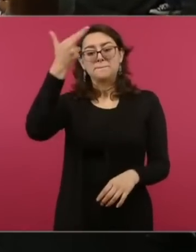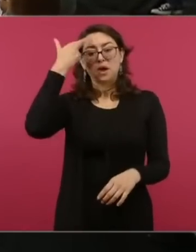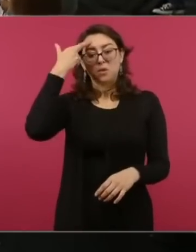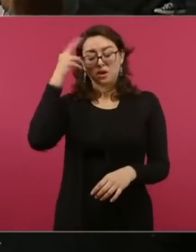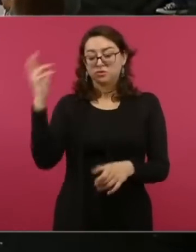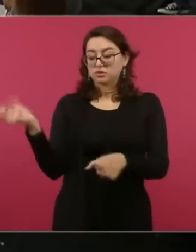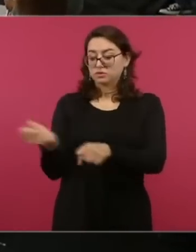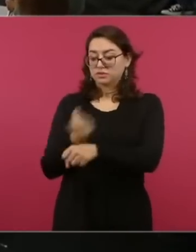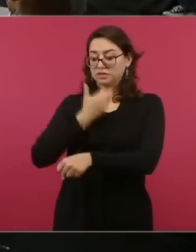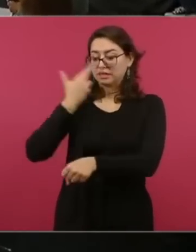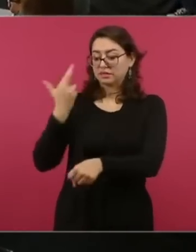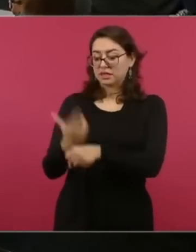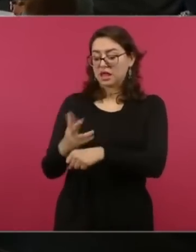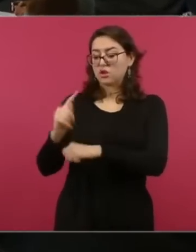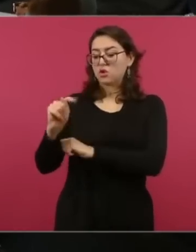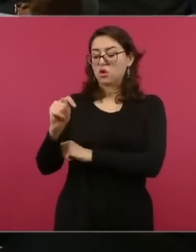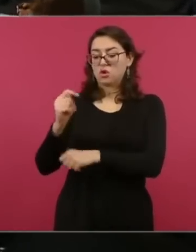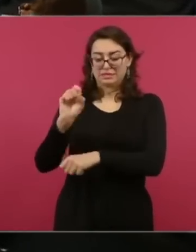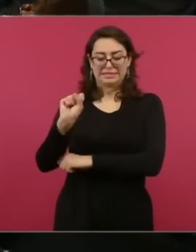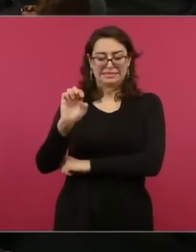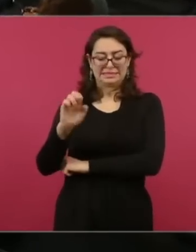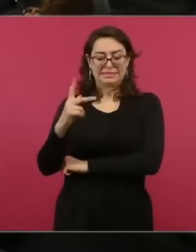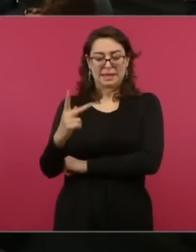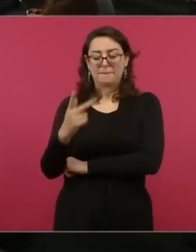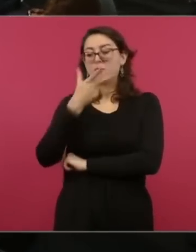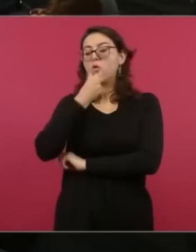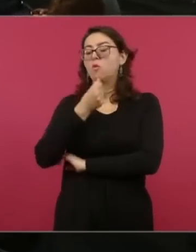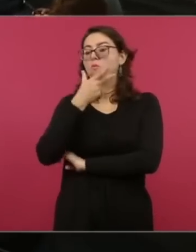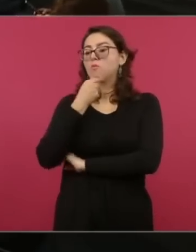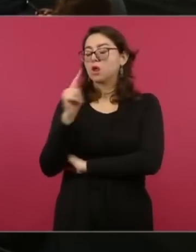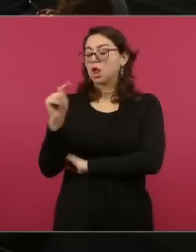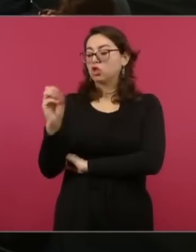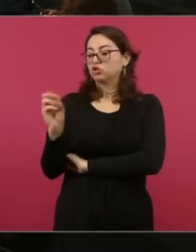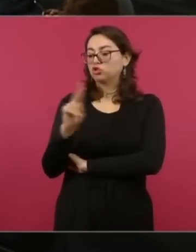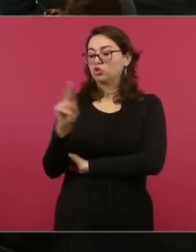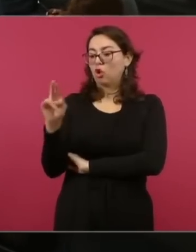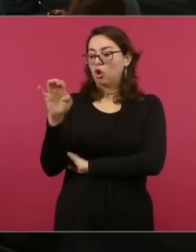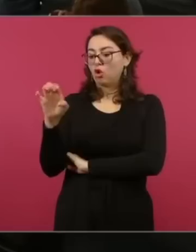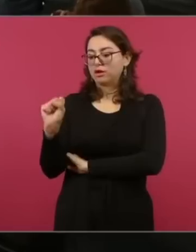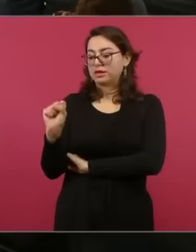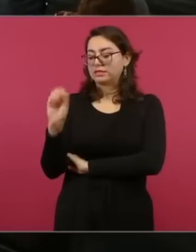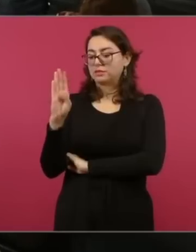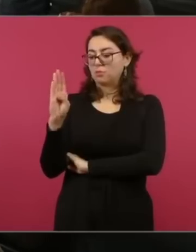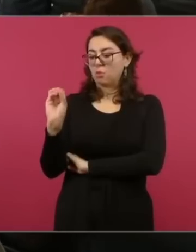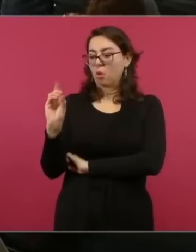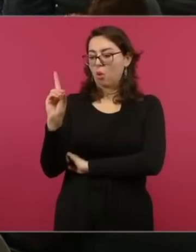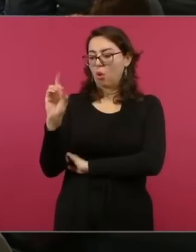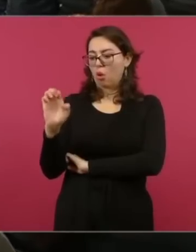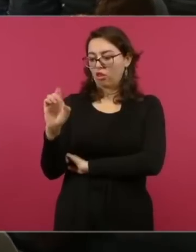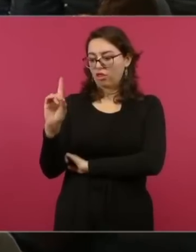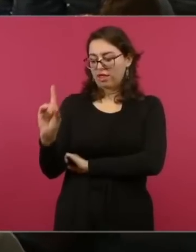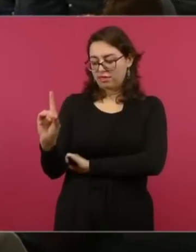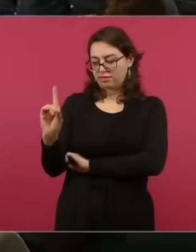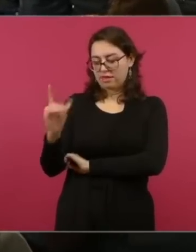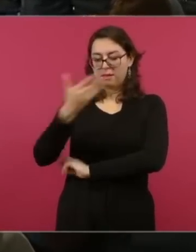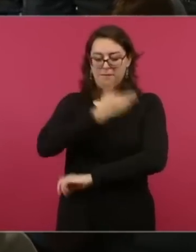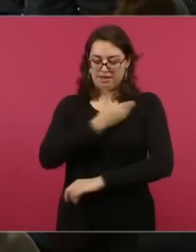Bode, y se propuso